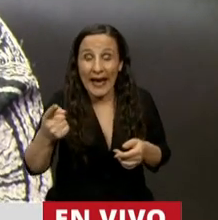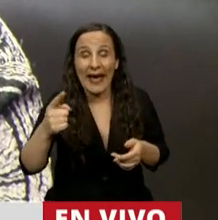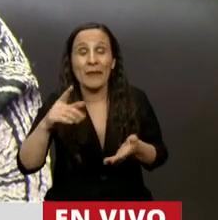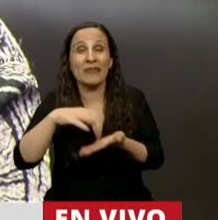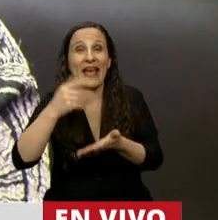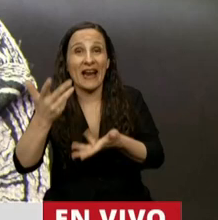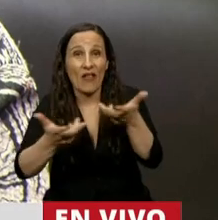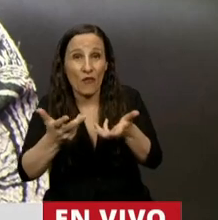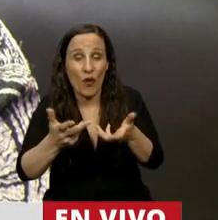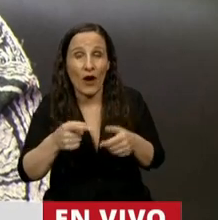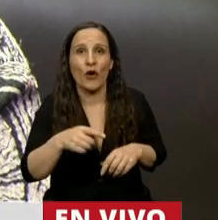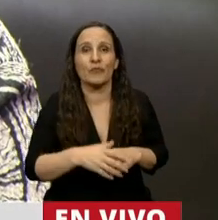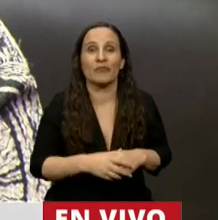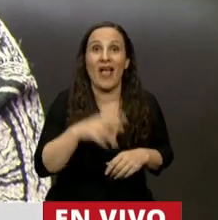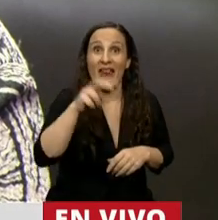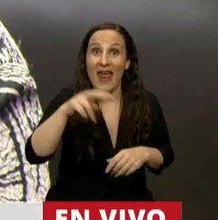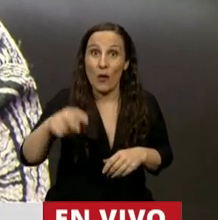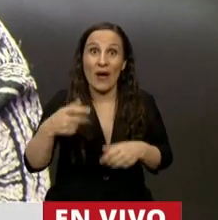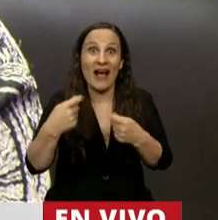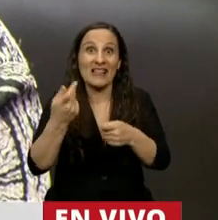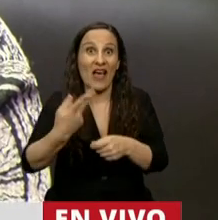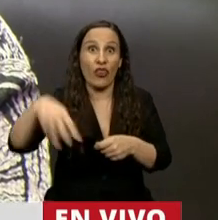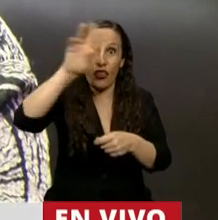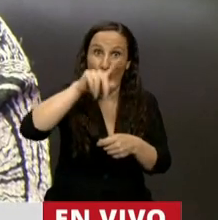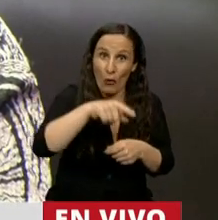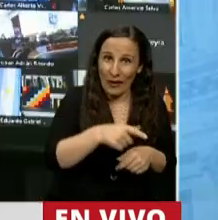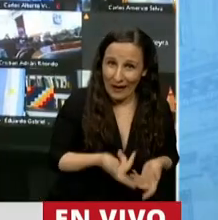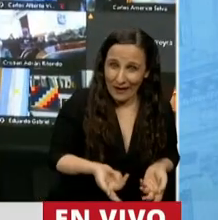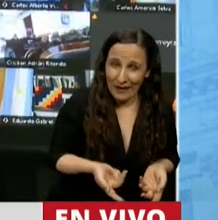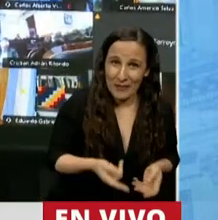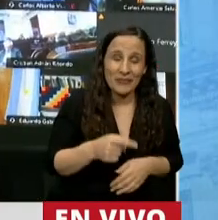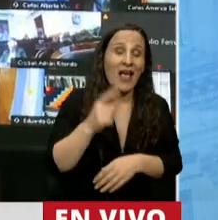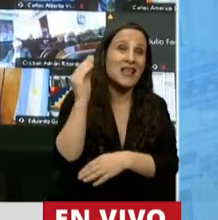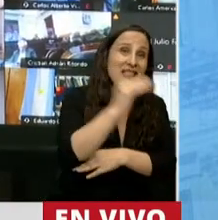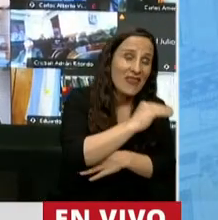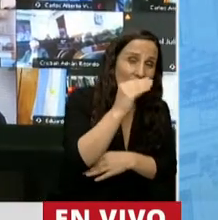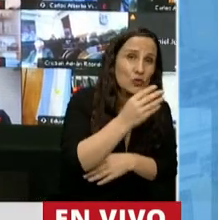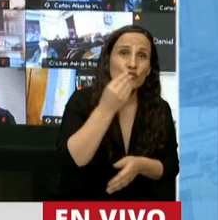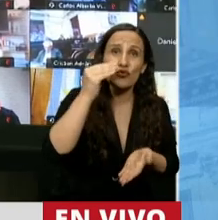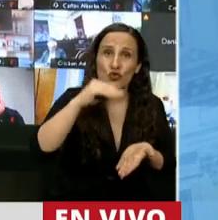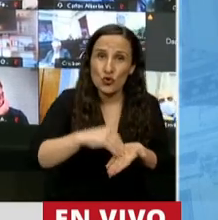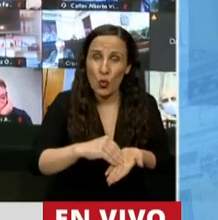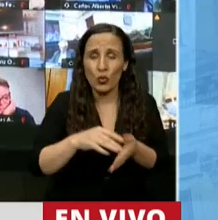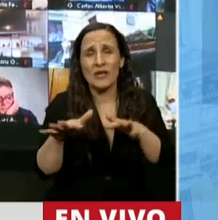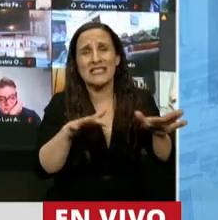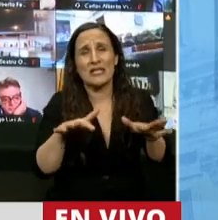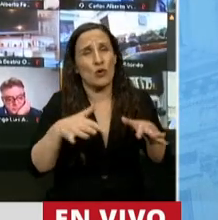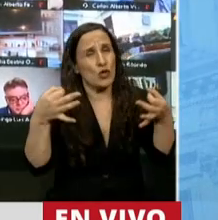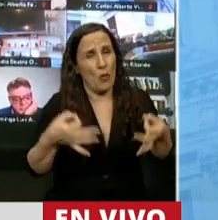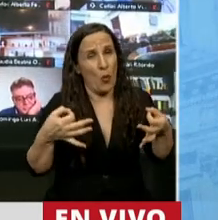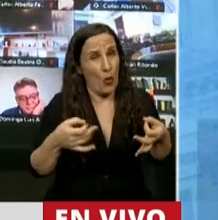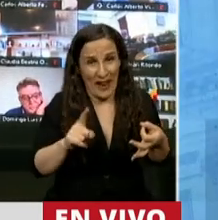gasta el doble por habitante que la ciudad de Buenos Aires. Santa Cruz y Chubut, que no están en una buena situación,